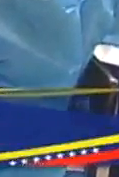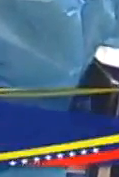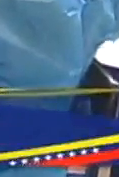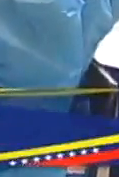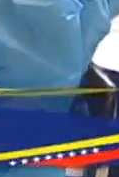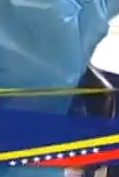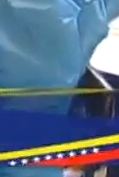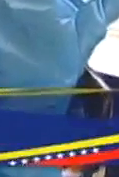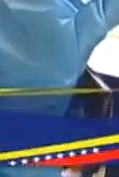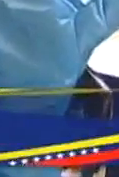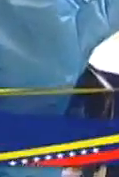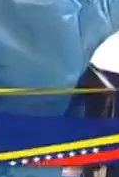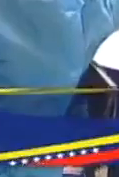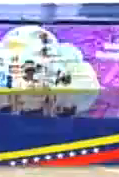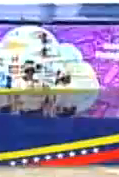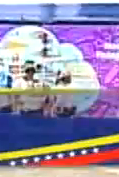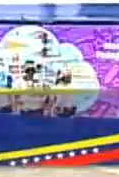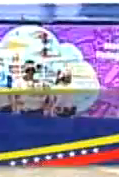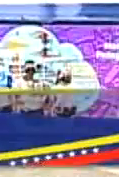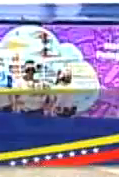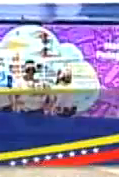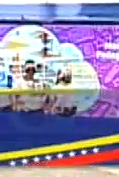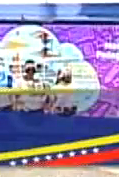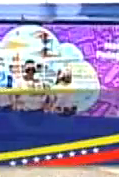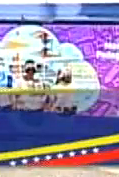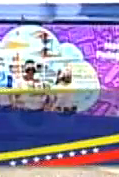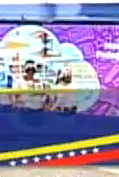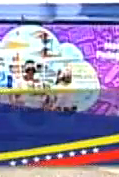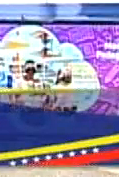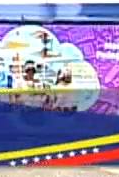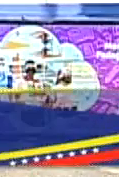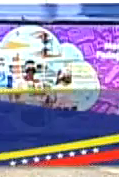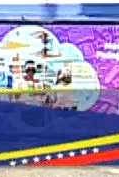arrancando y trabajando como usted nos los ha orientado adelante